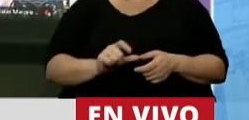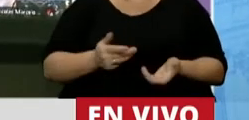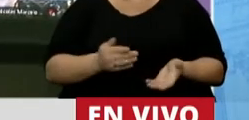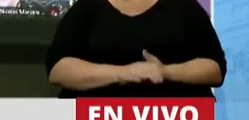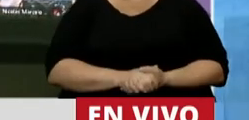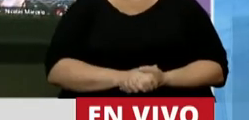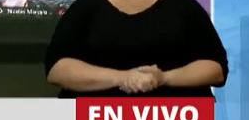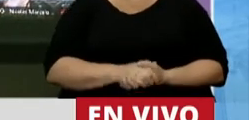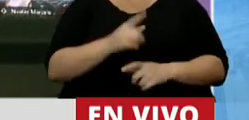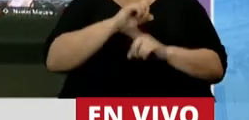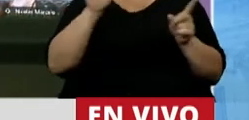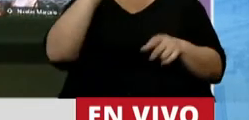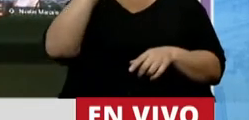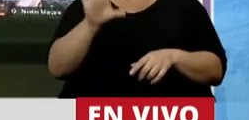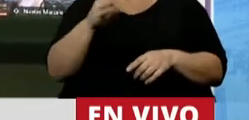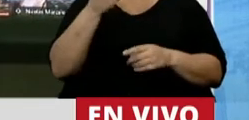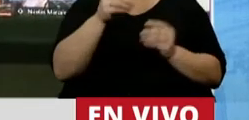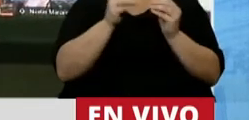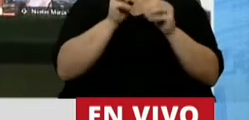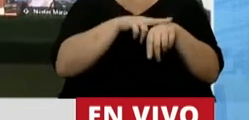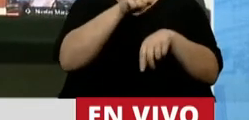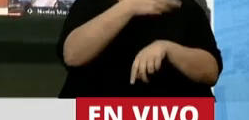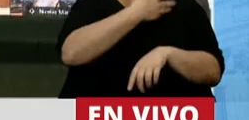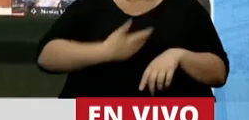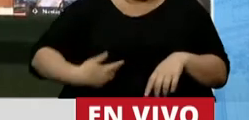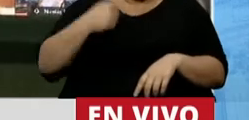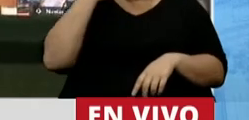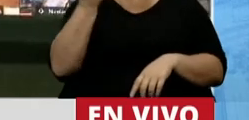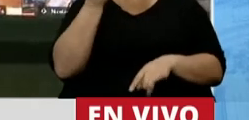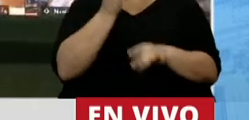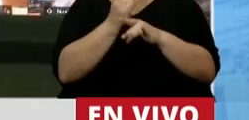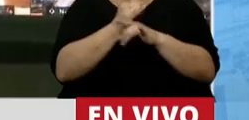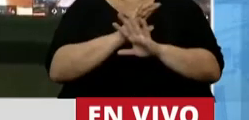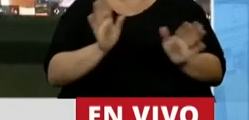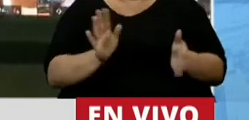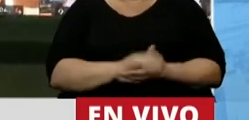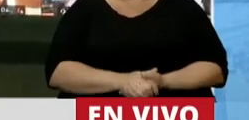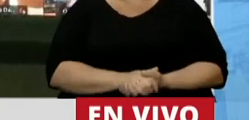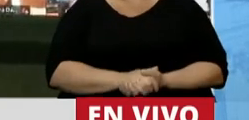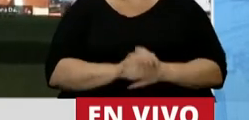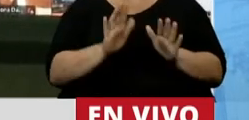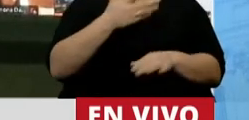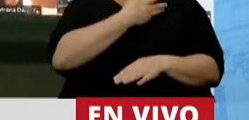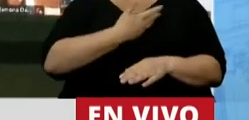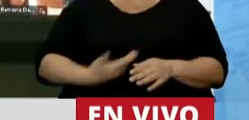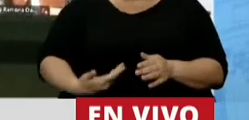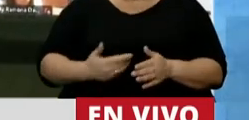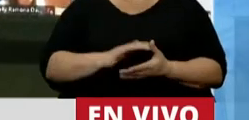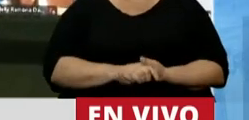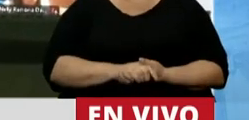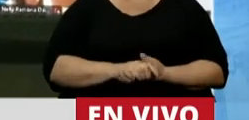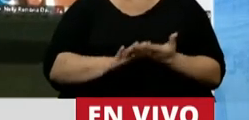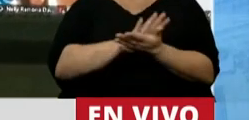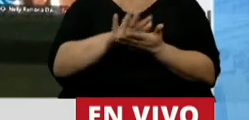y no solo para los amigos del poder y los vivos de siempre. Señor Presidente, la